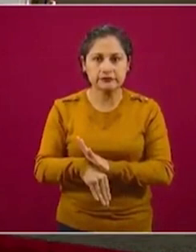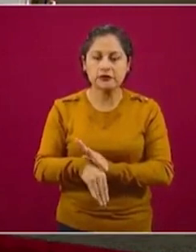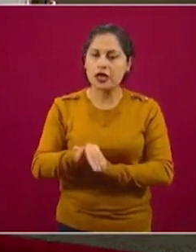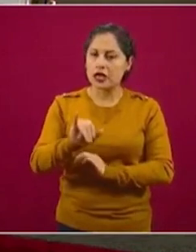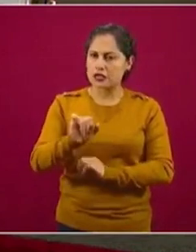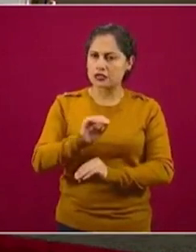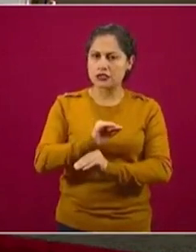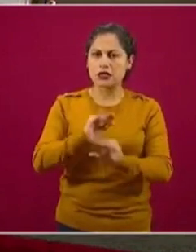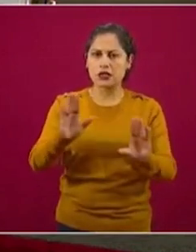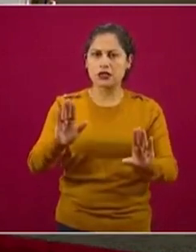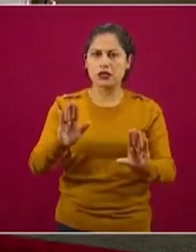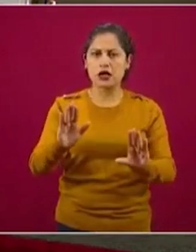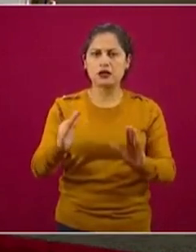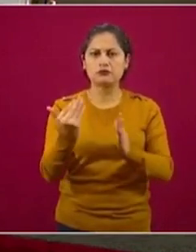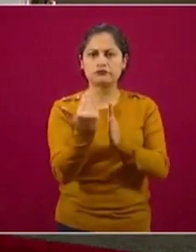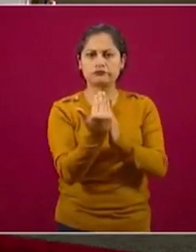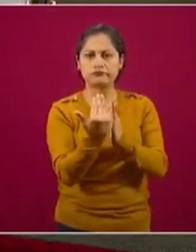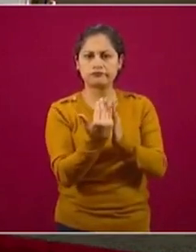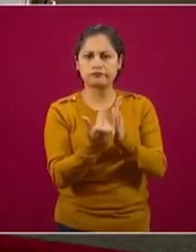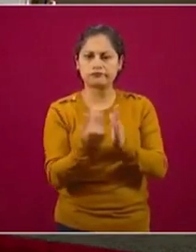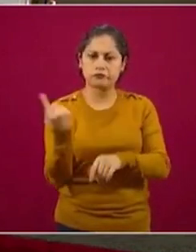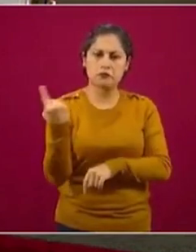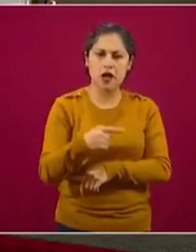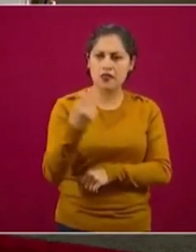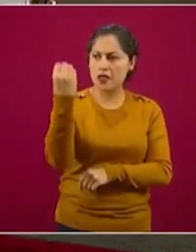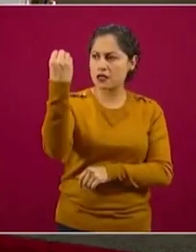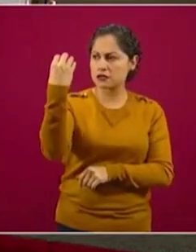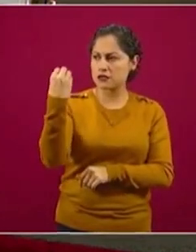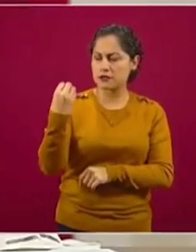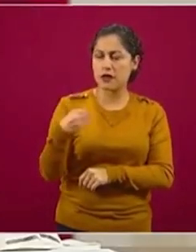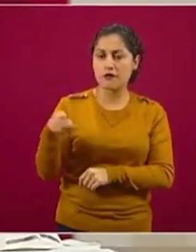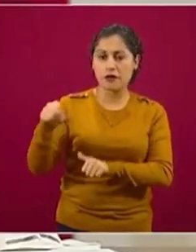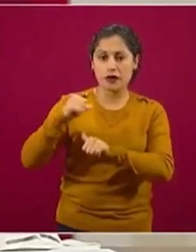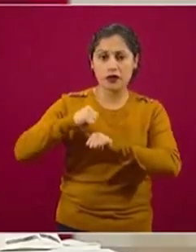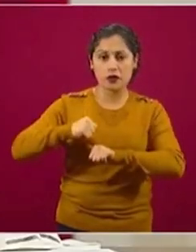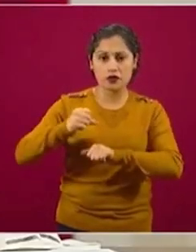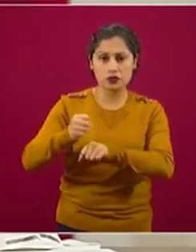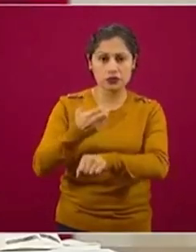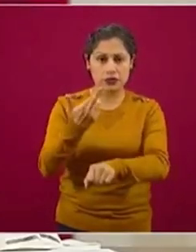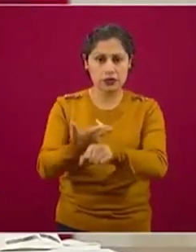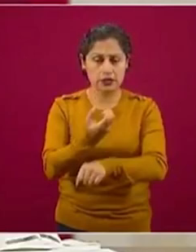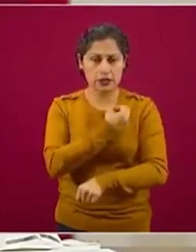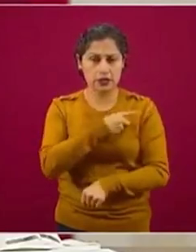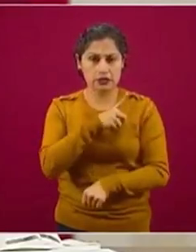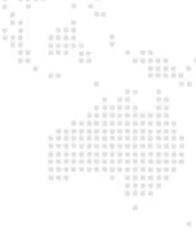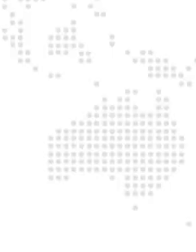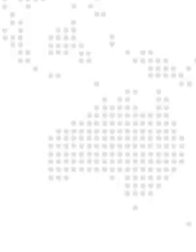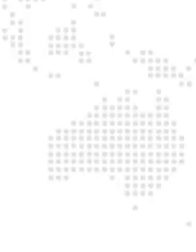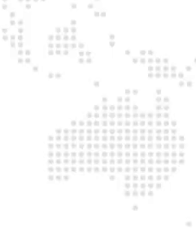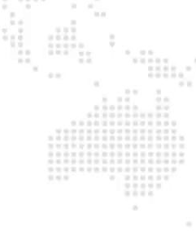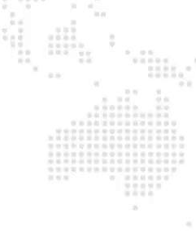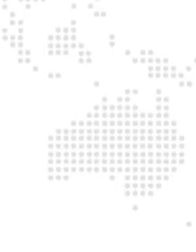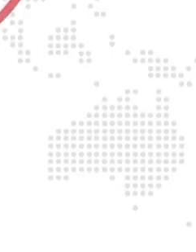rigor de los semáforos que ha puesto en marcha la Secretaría de Salud.